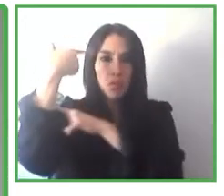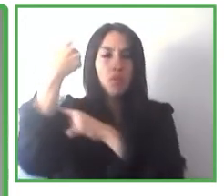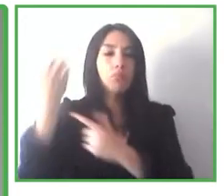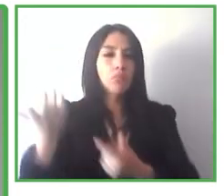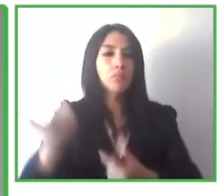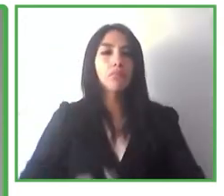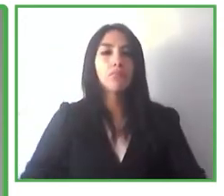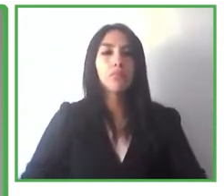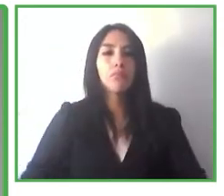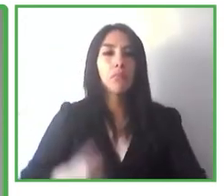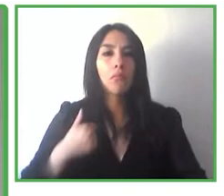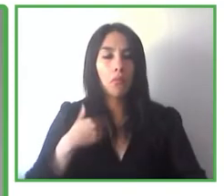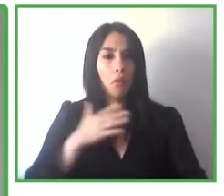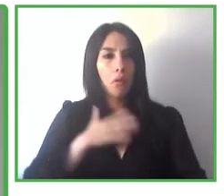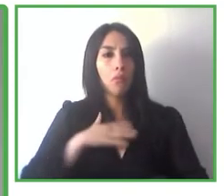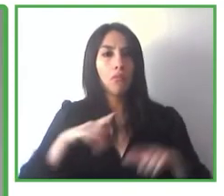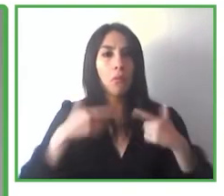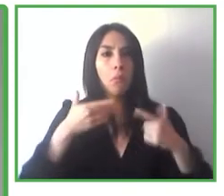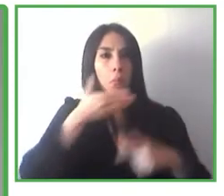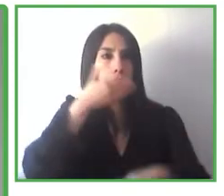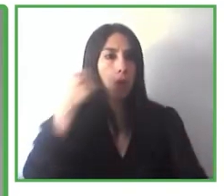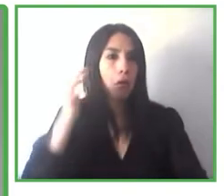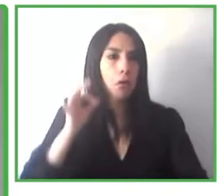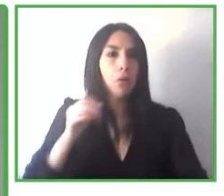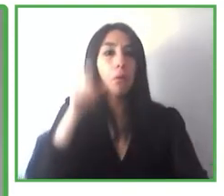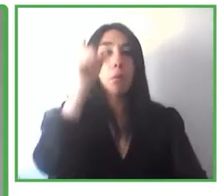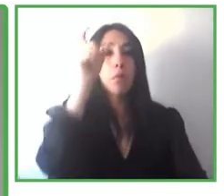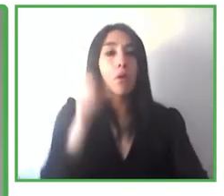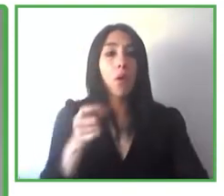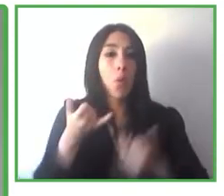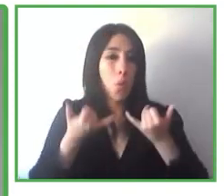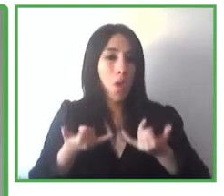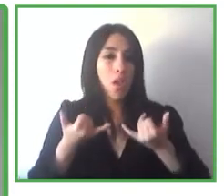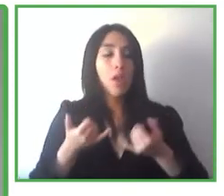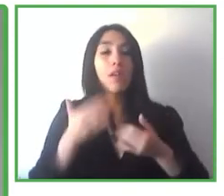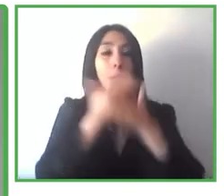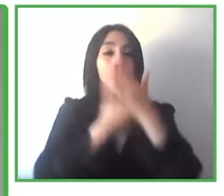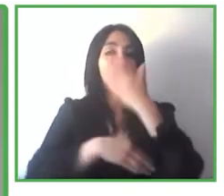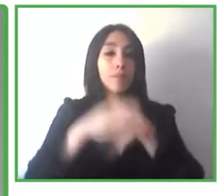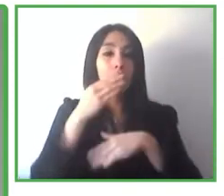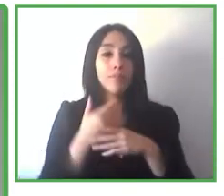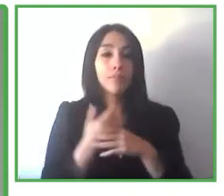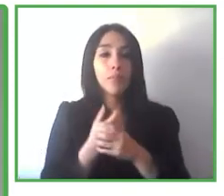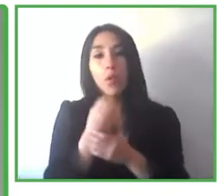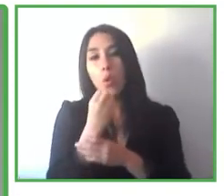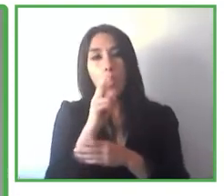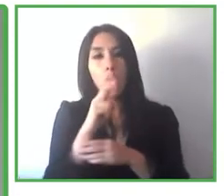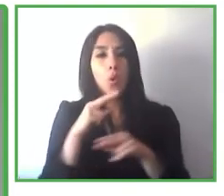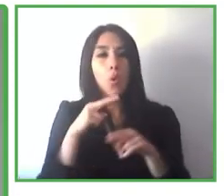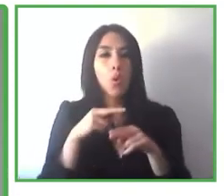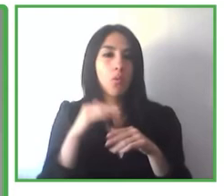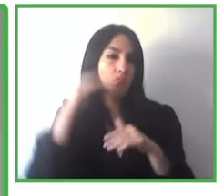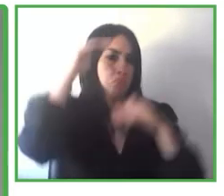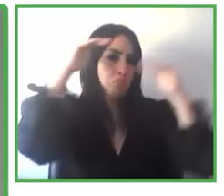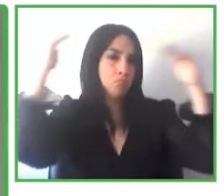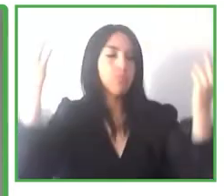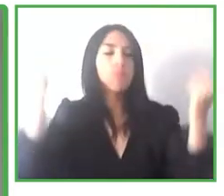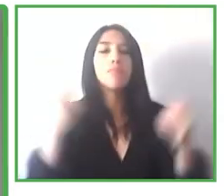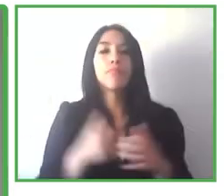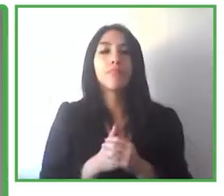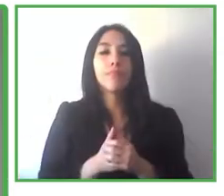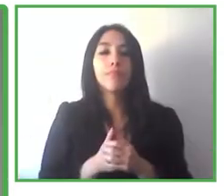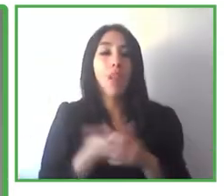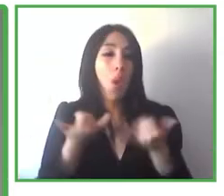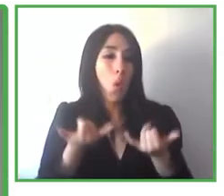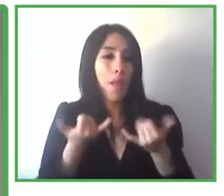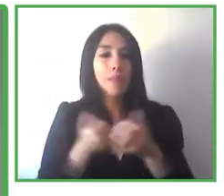con discapacidad y los adultos mayores, lógicamente, pues, cada vez va a ser más, o vamos a ser más, pues